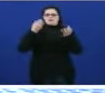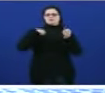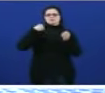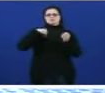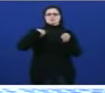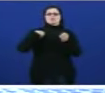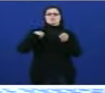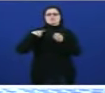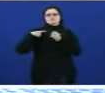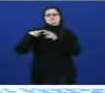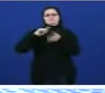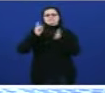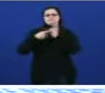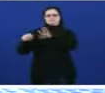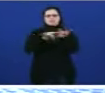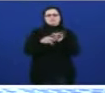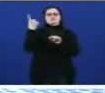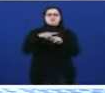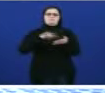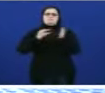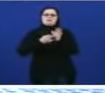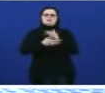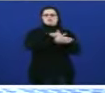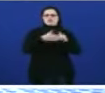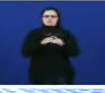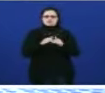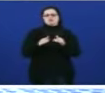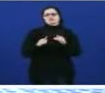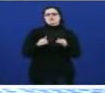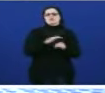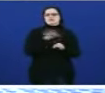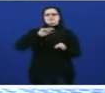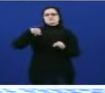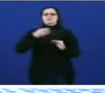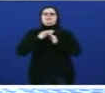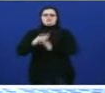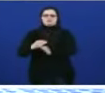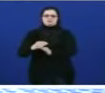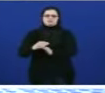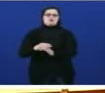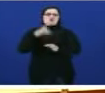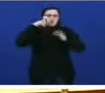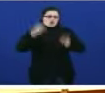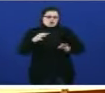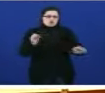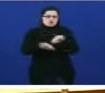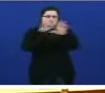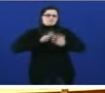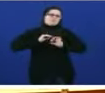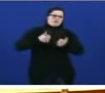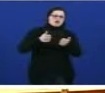territorio despois o plano de ordenación do litoral e despois o resto. Iso sería lógico empezar polas directrices